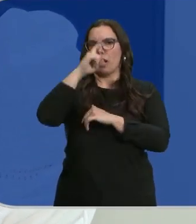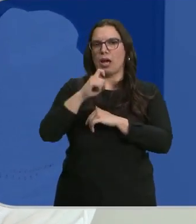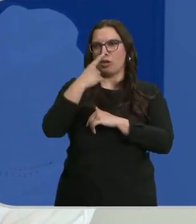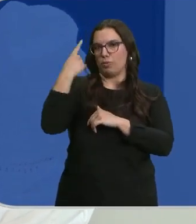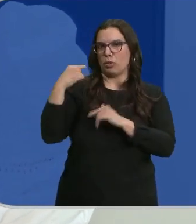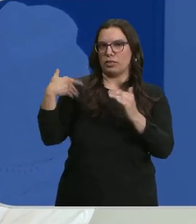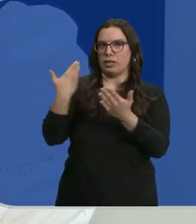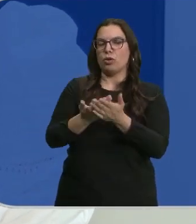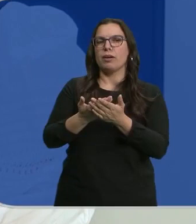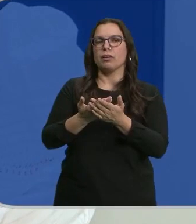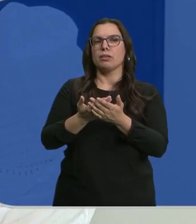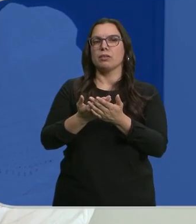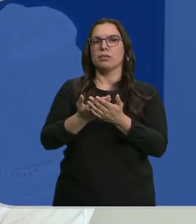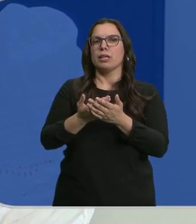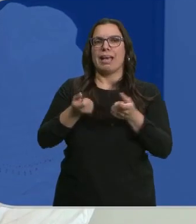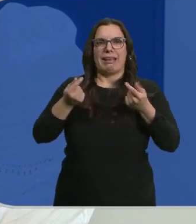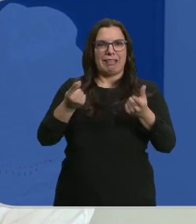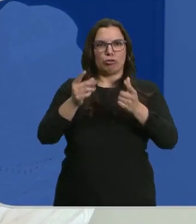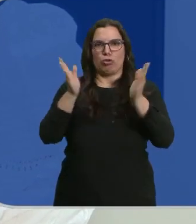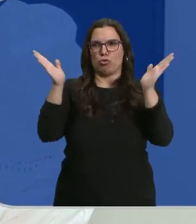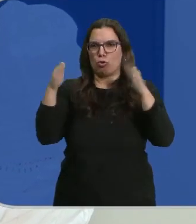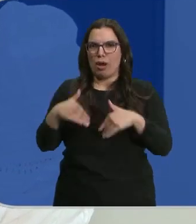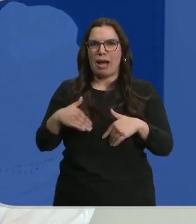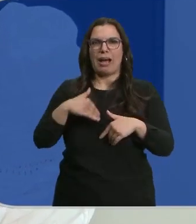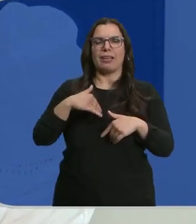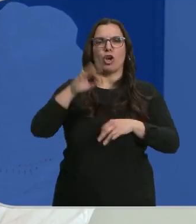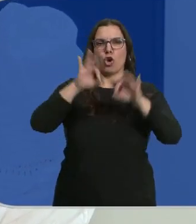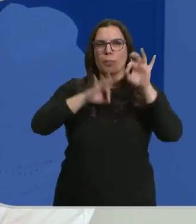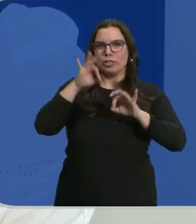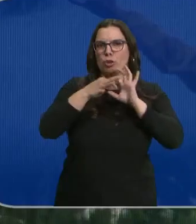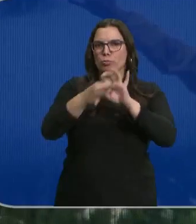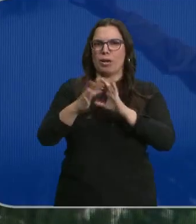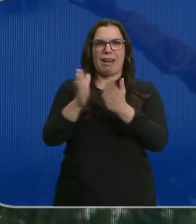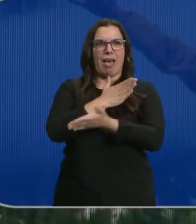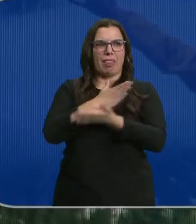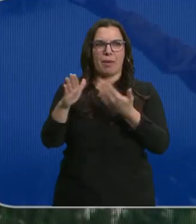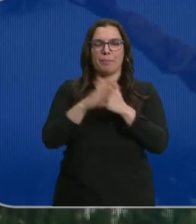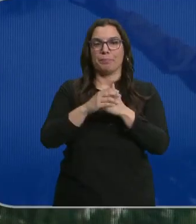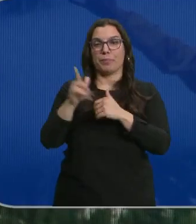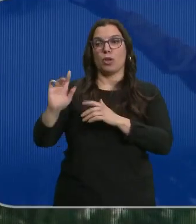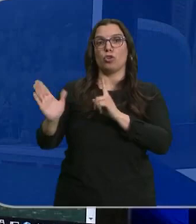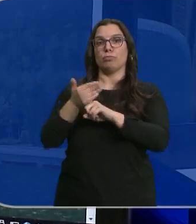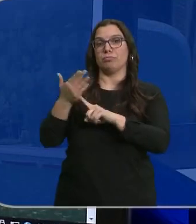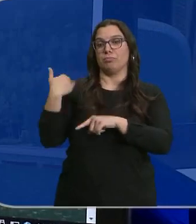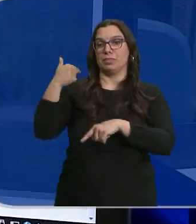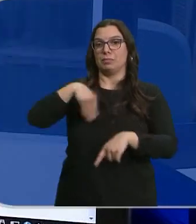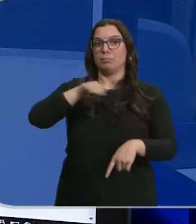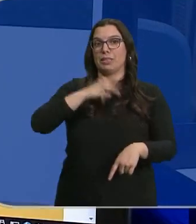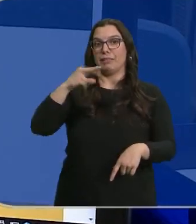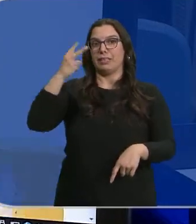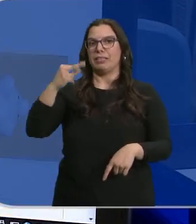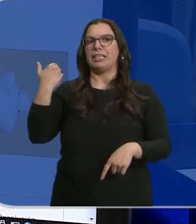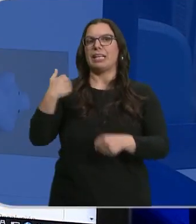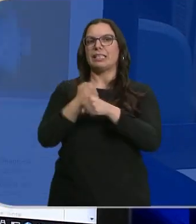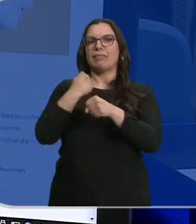pasado. Y además no hay ningún gasto, ninguna comisión asociada. Llegó a España en 2020. Ya trabajan en seis